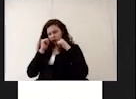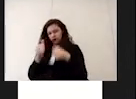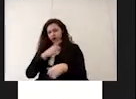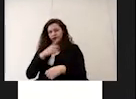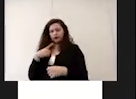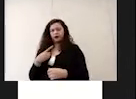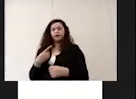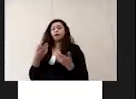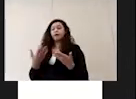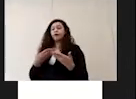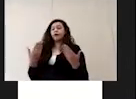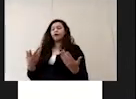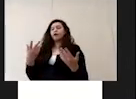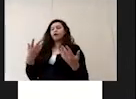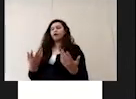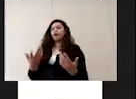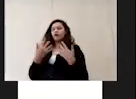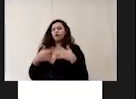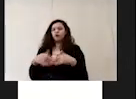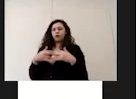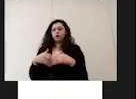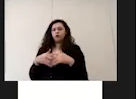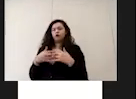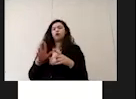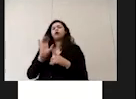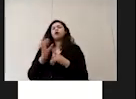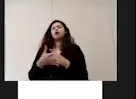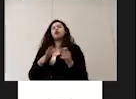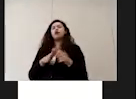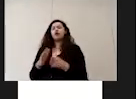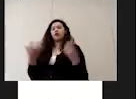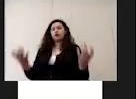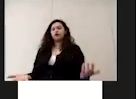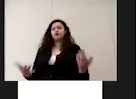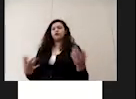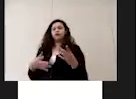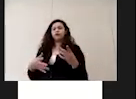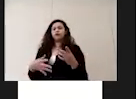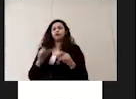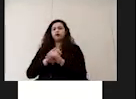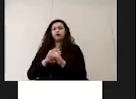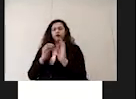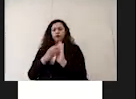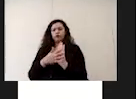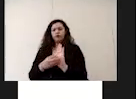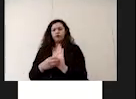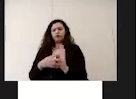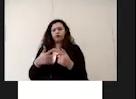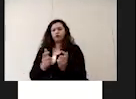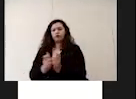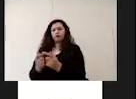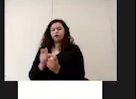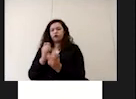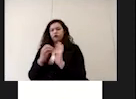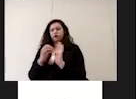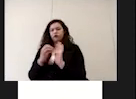ahora ¿cuáles van a ser las funciones de este comité realizar una base de datos con los alumnos de cada grupo así como